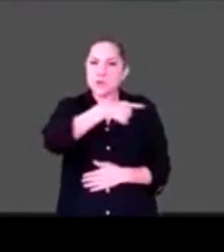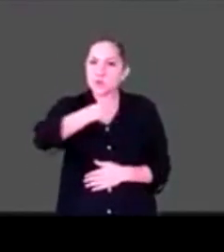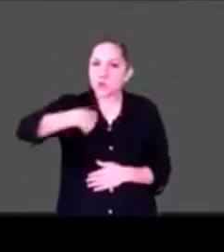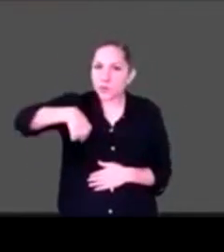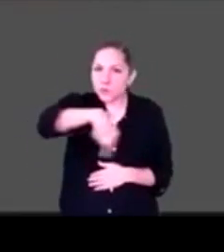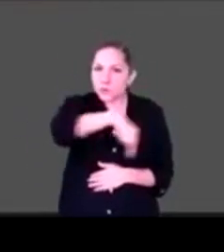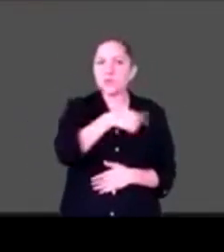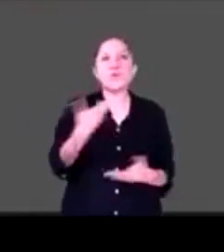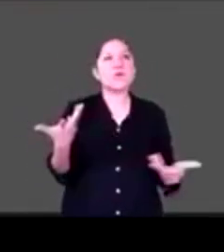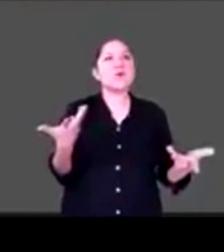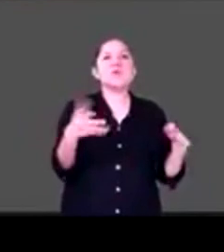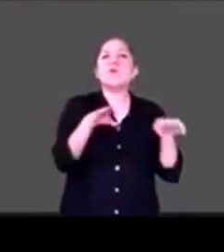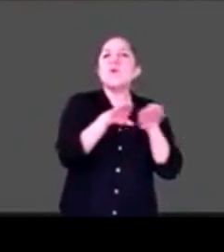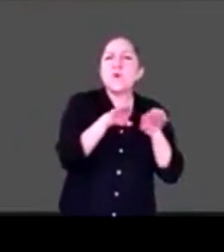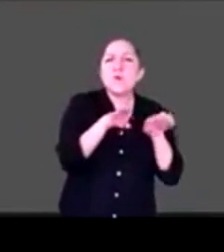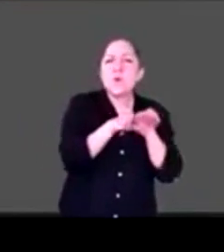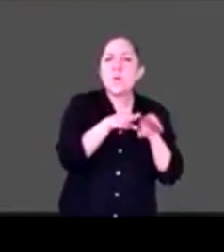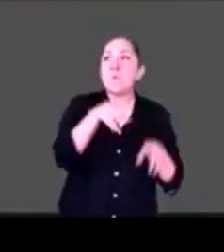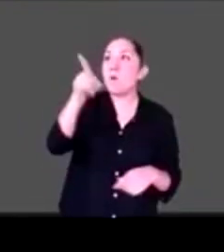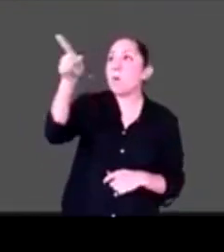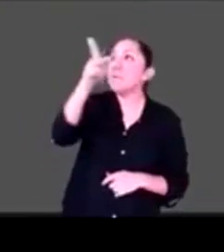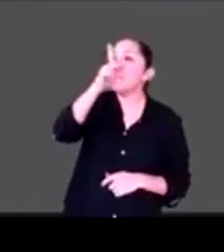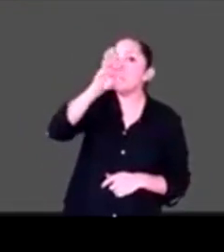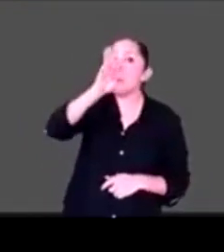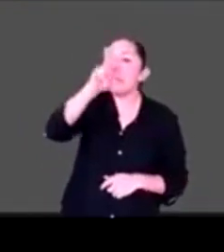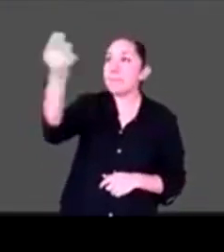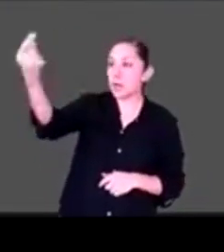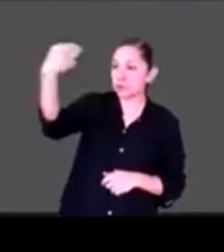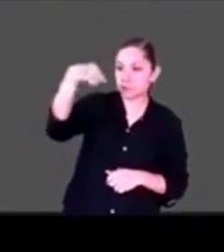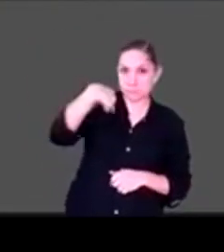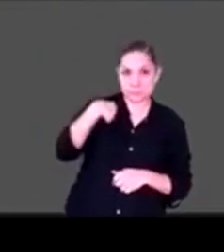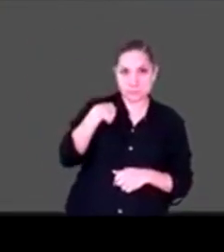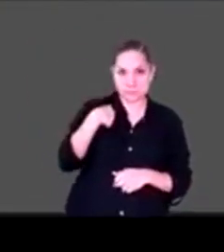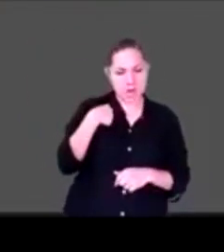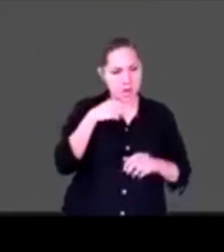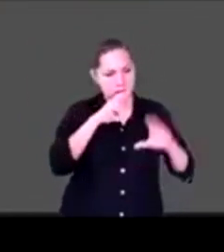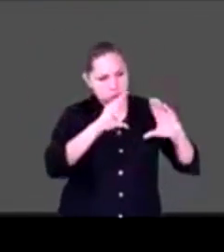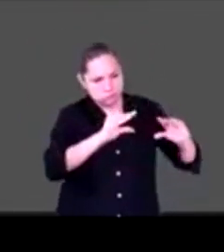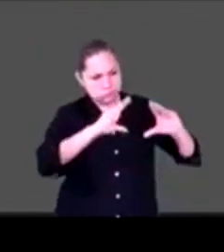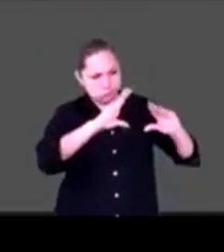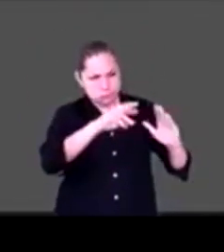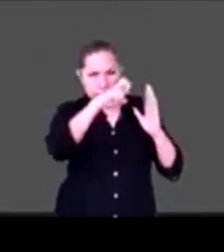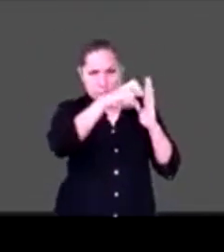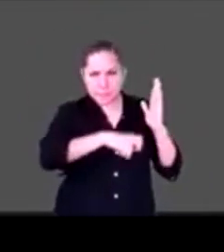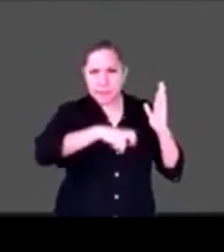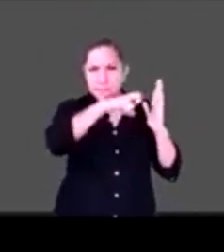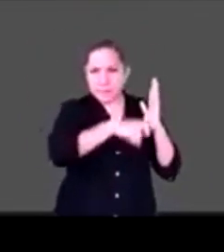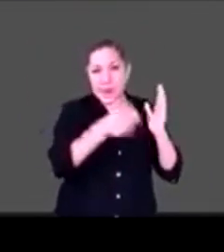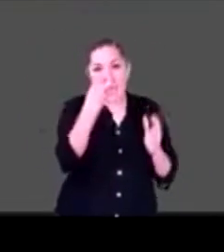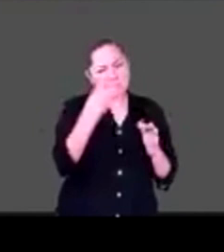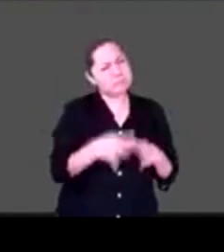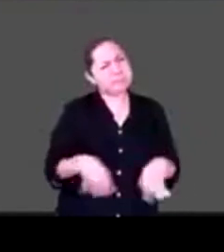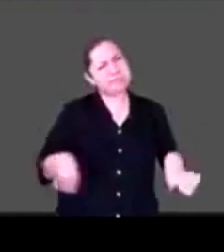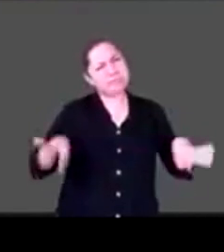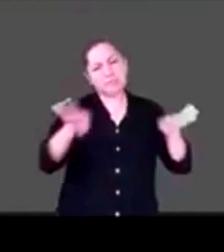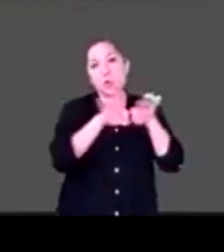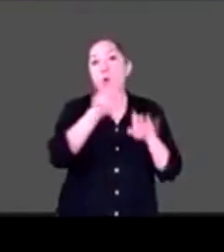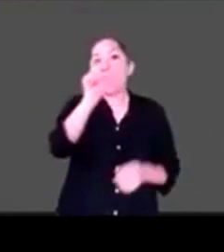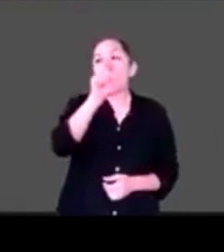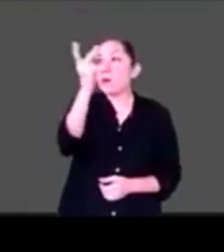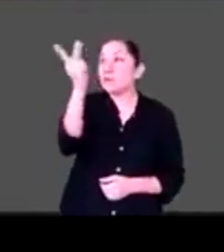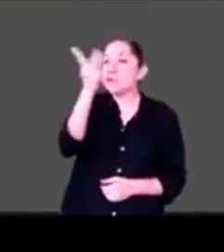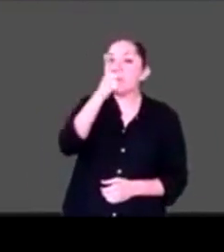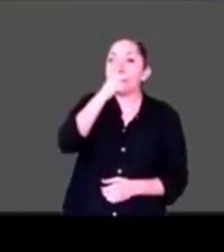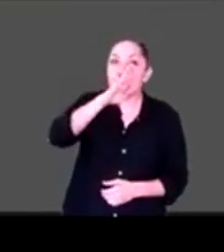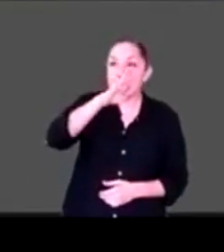padres, nuestros adultos, cuando somos niños, cuando se enteran que tenemos una discapacidad. Ya lo comentaba